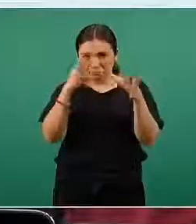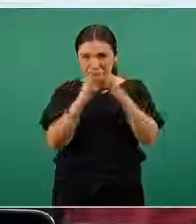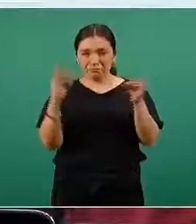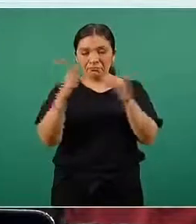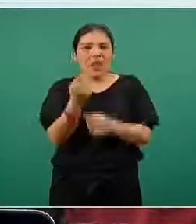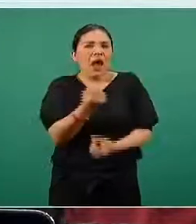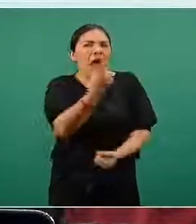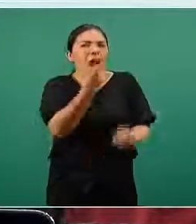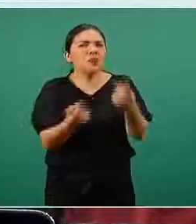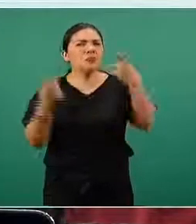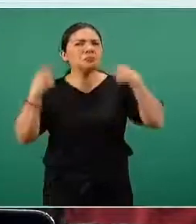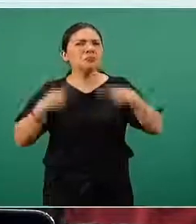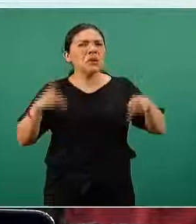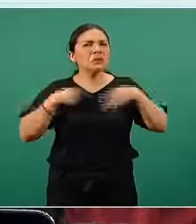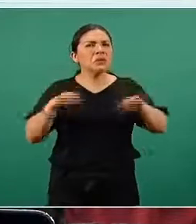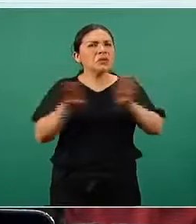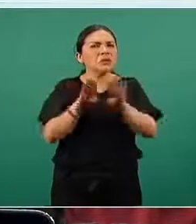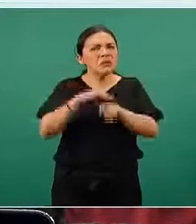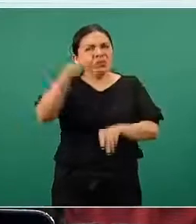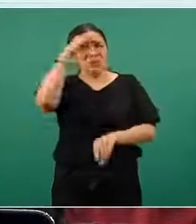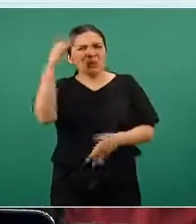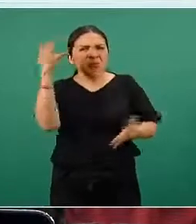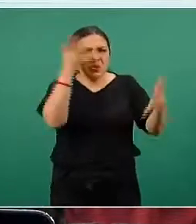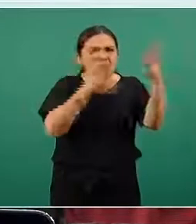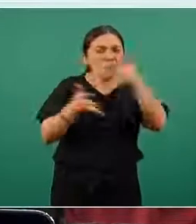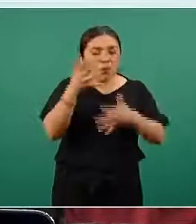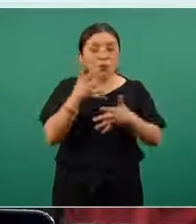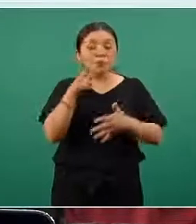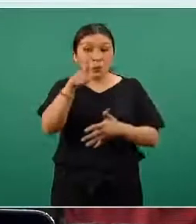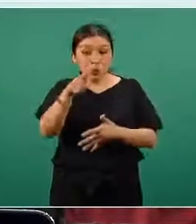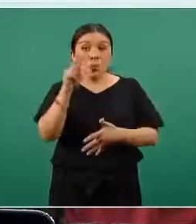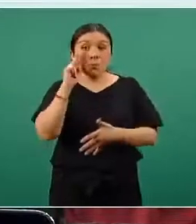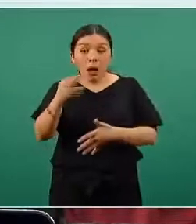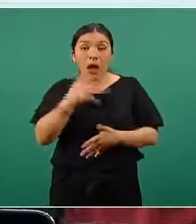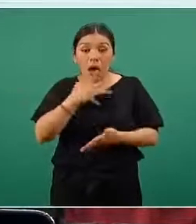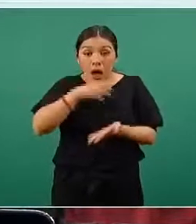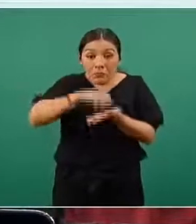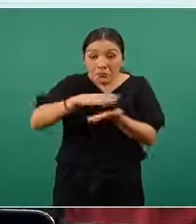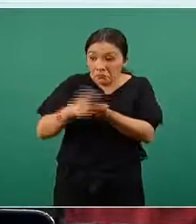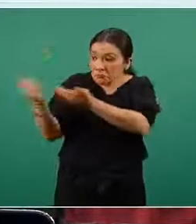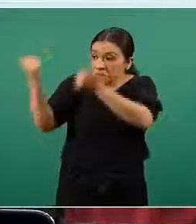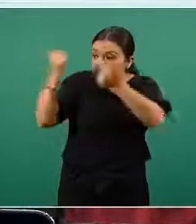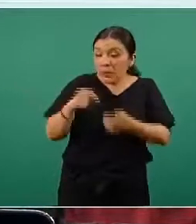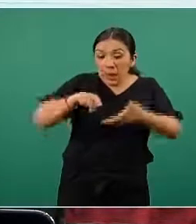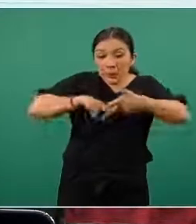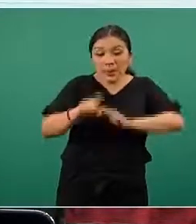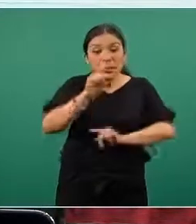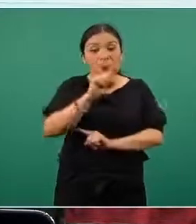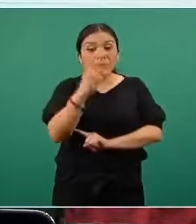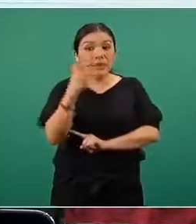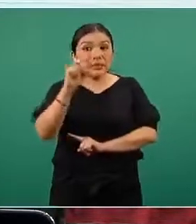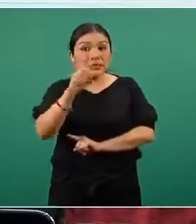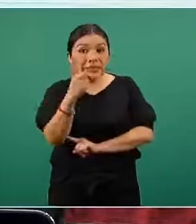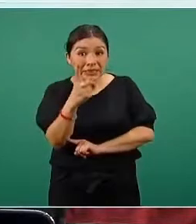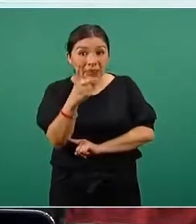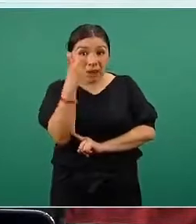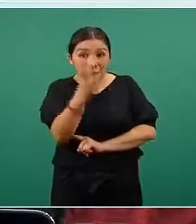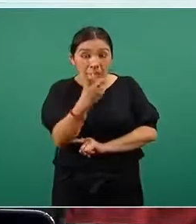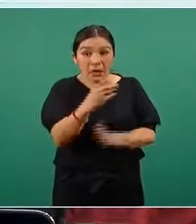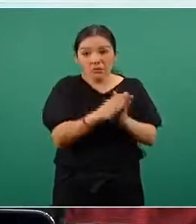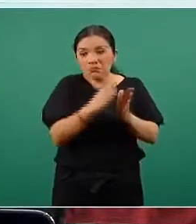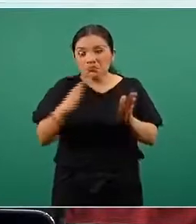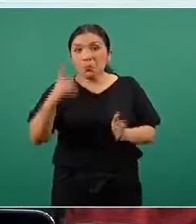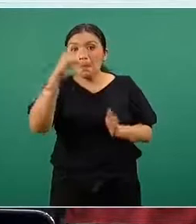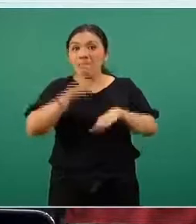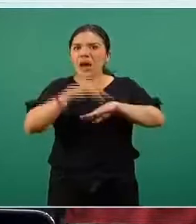esto, que algunas personas están con esta confusión. Si tenemos recibidos del 23 de diciembre más de